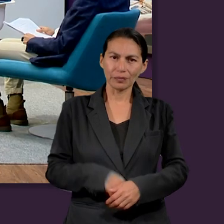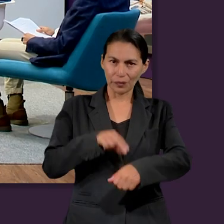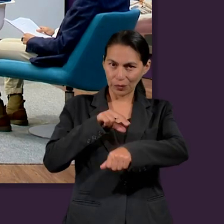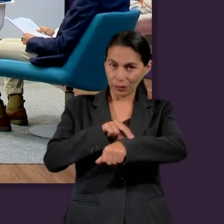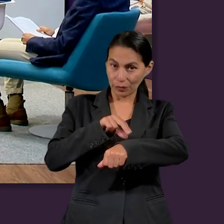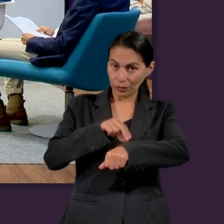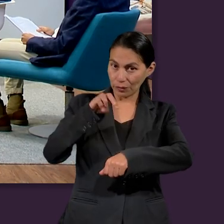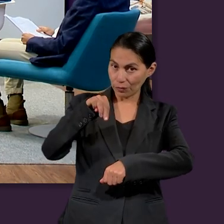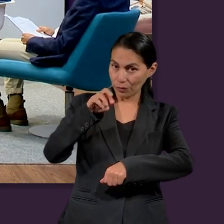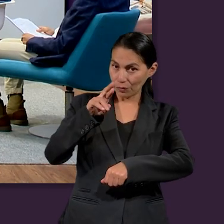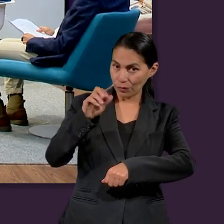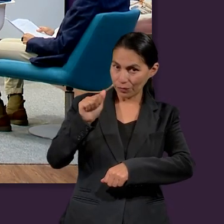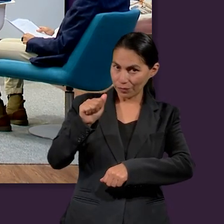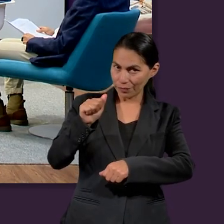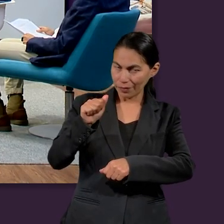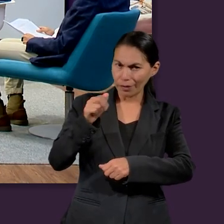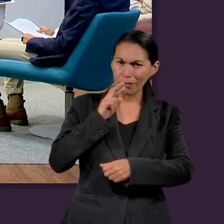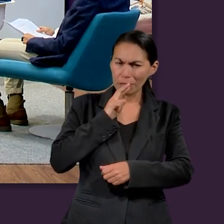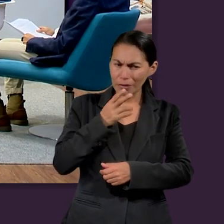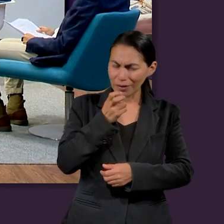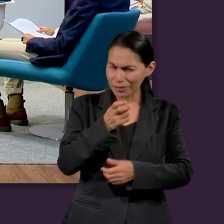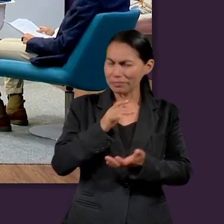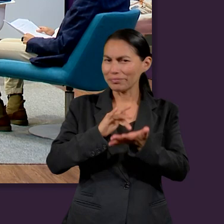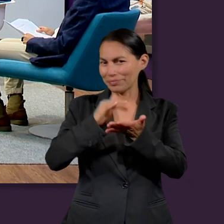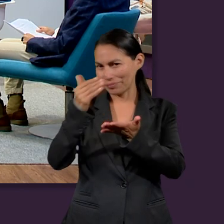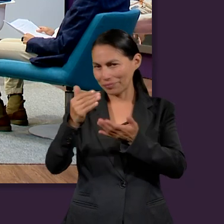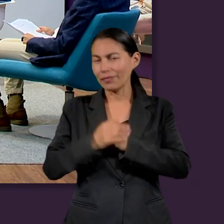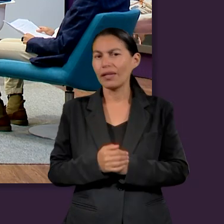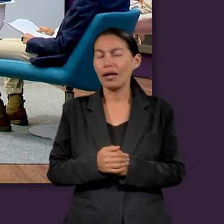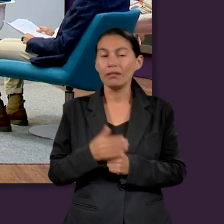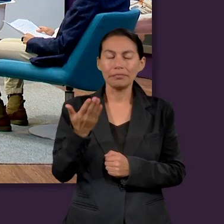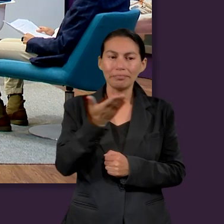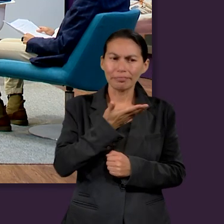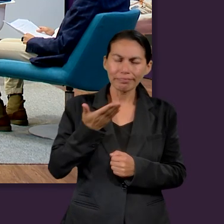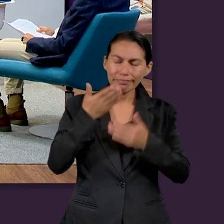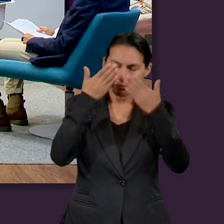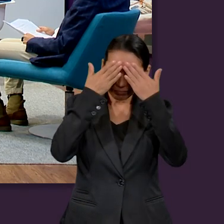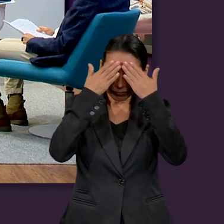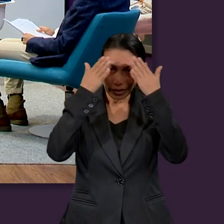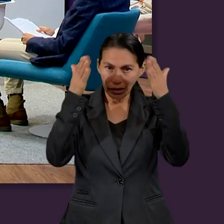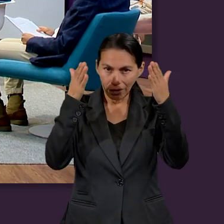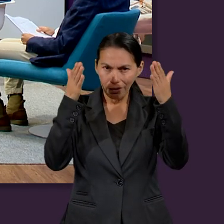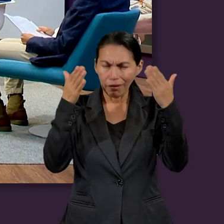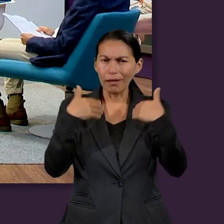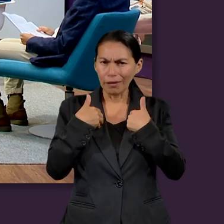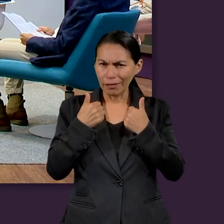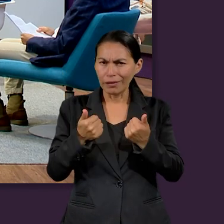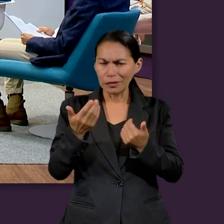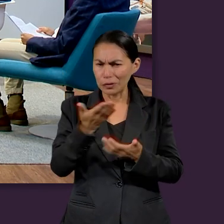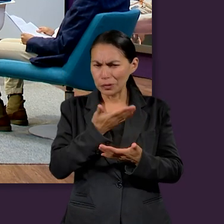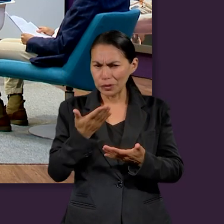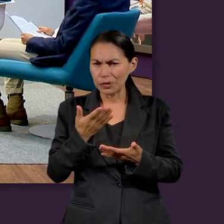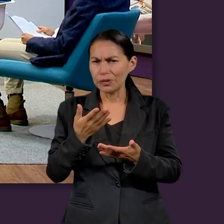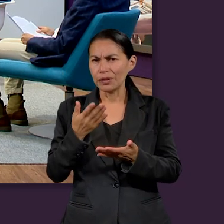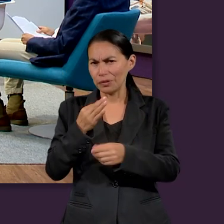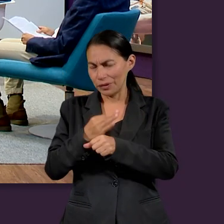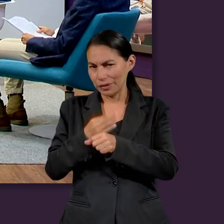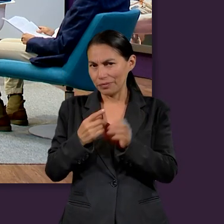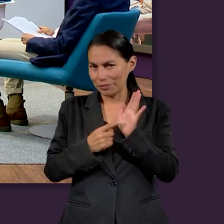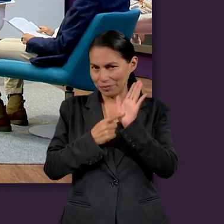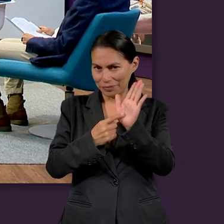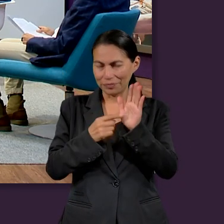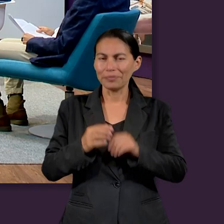Gracias, doctor Mora, por esta respuesta, que sin duda siga ampliando el contexto de lo que queremos